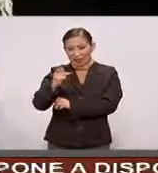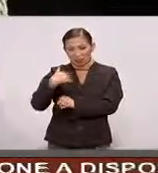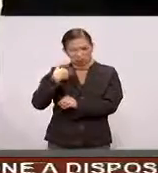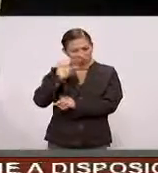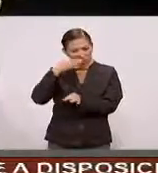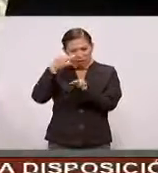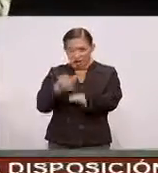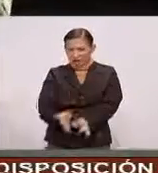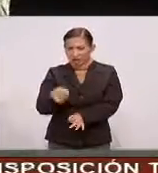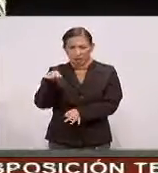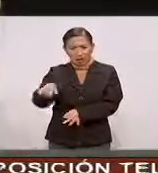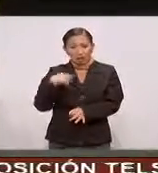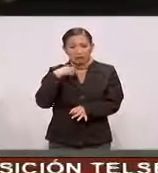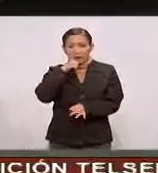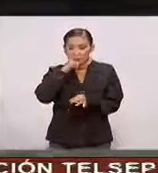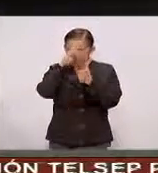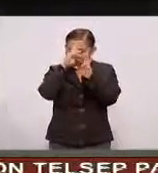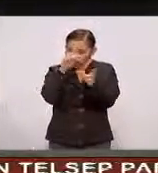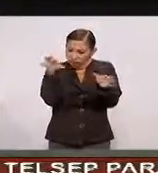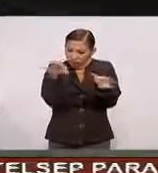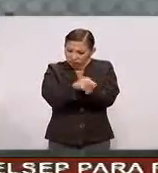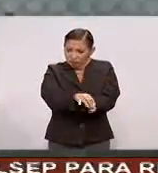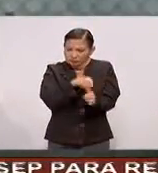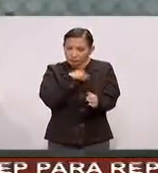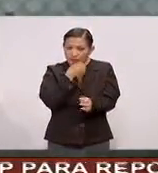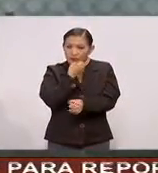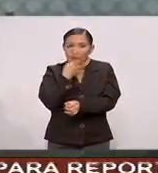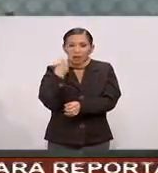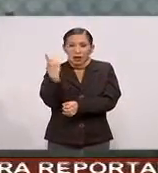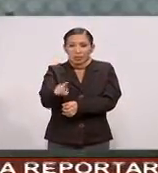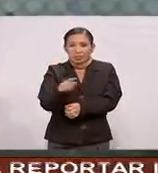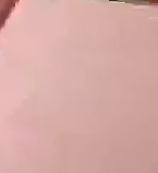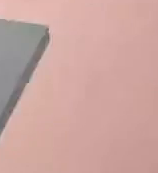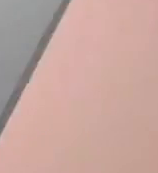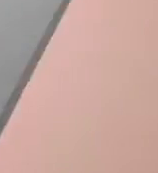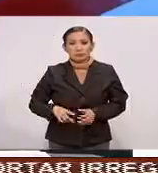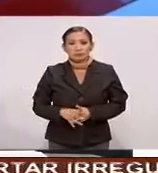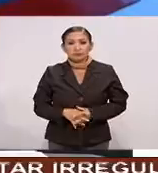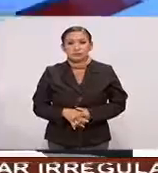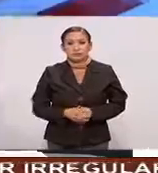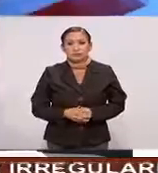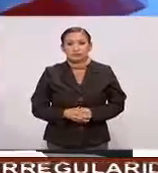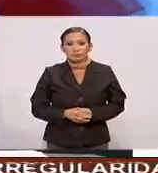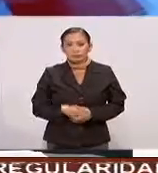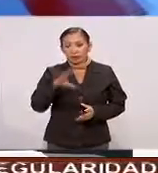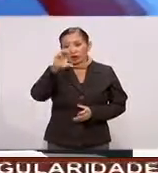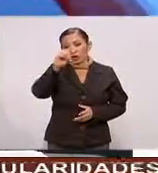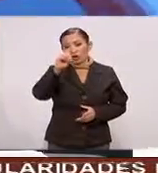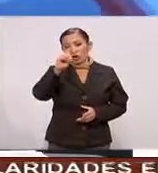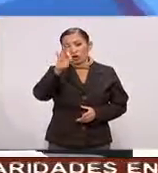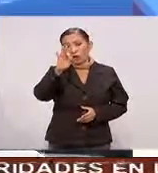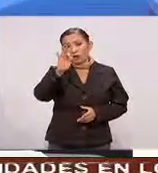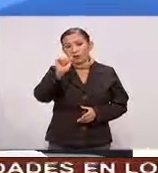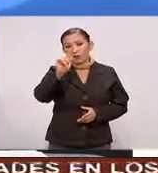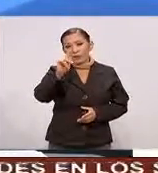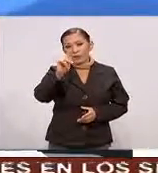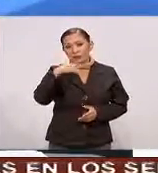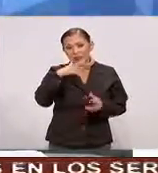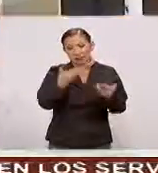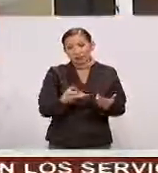correctos Pero además Apegados Al orden Público La COFEPRIS Ha recibido